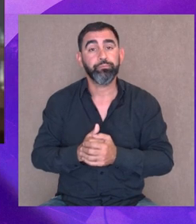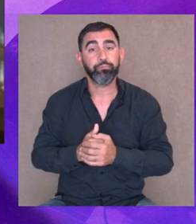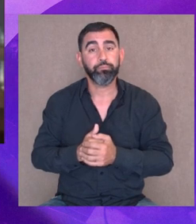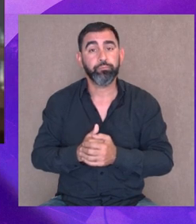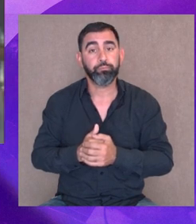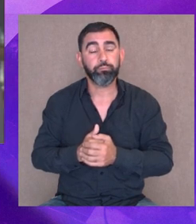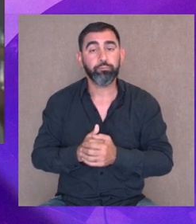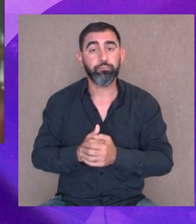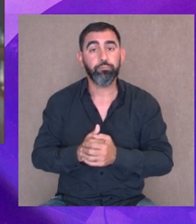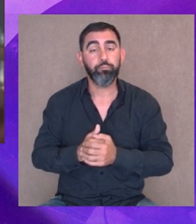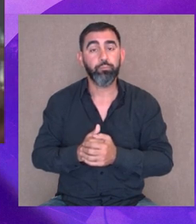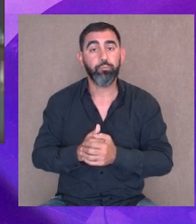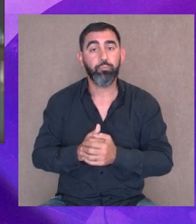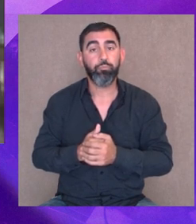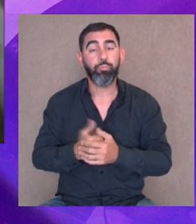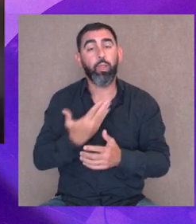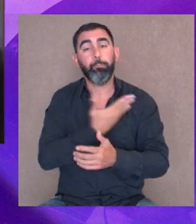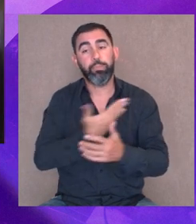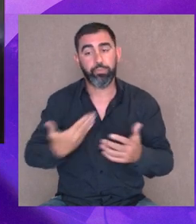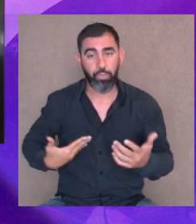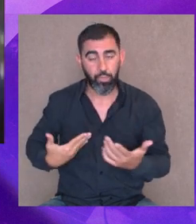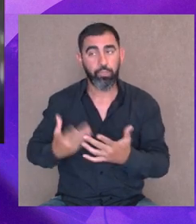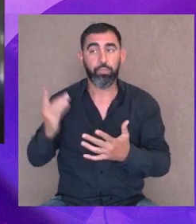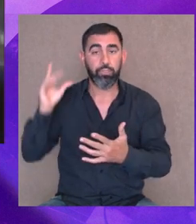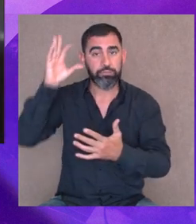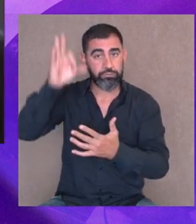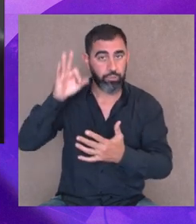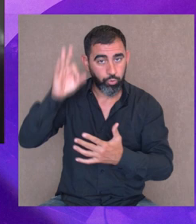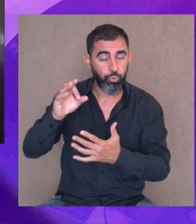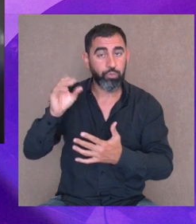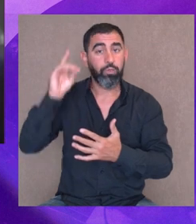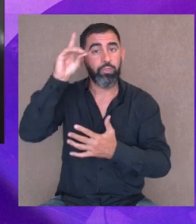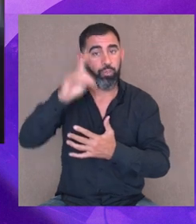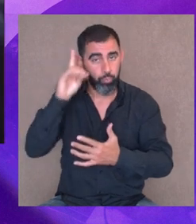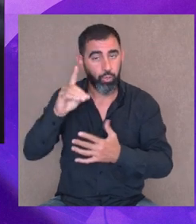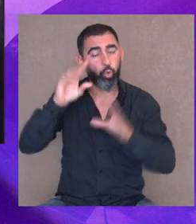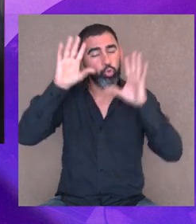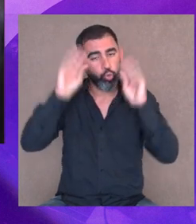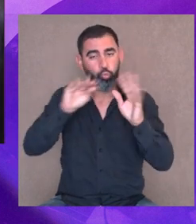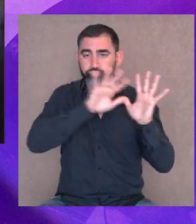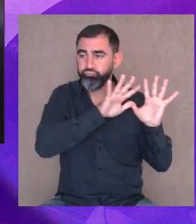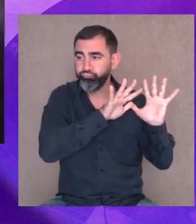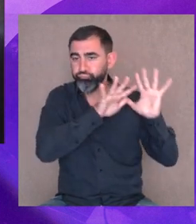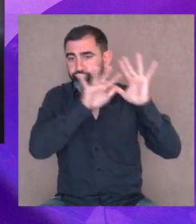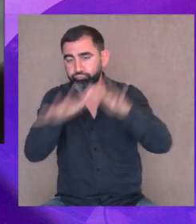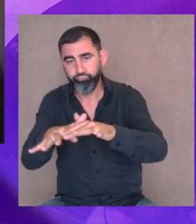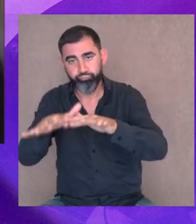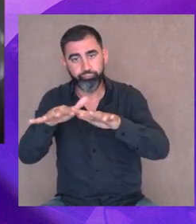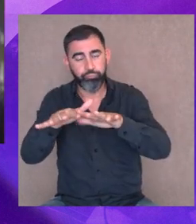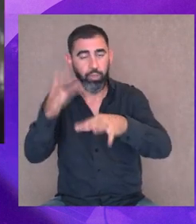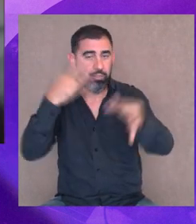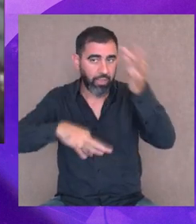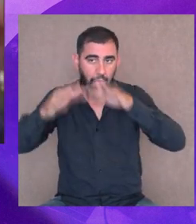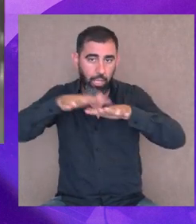presidente, gabinete, todo lo demás, tuvieron que ir a un lugar, un anfiteatro, una cosa